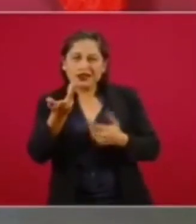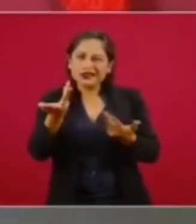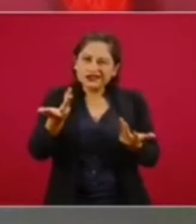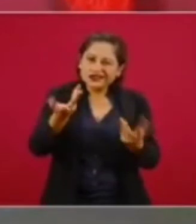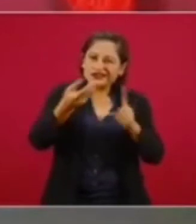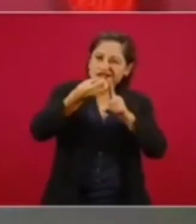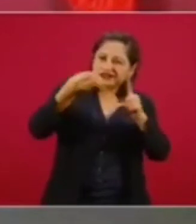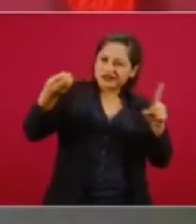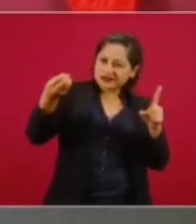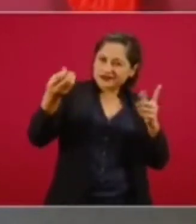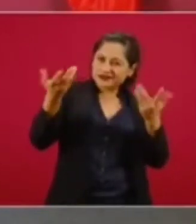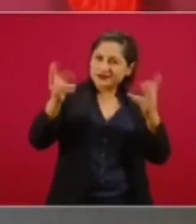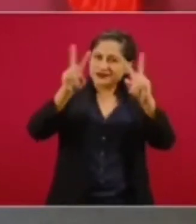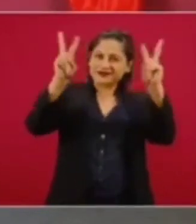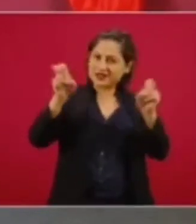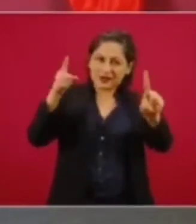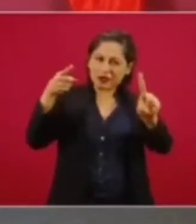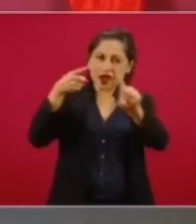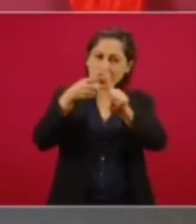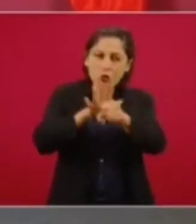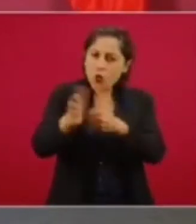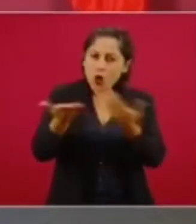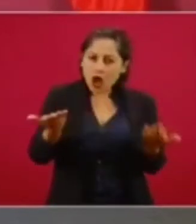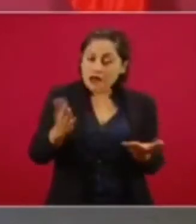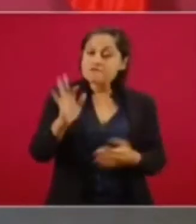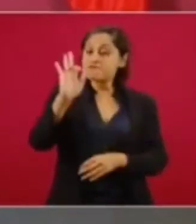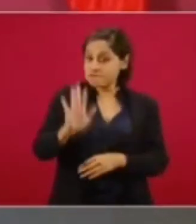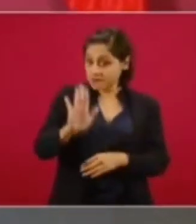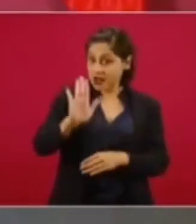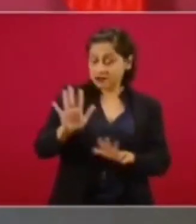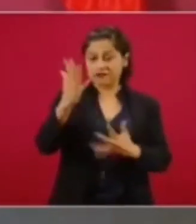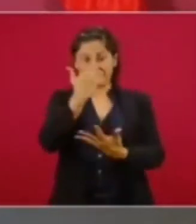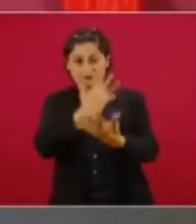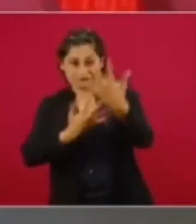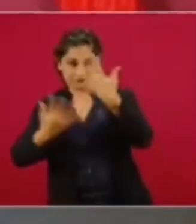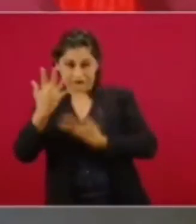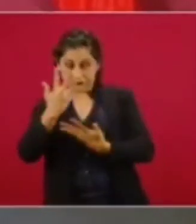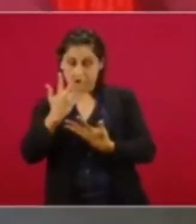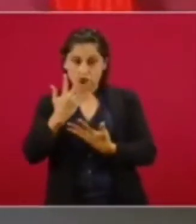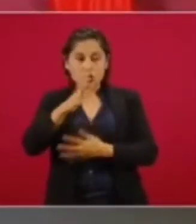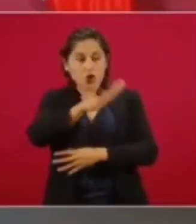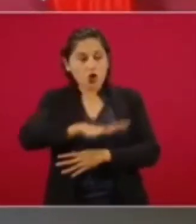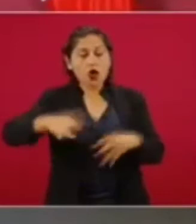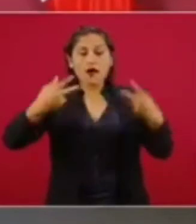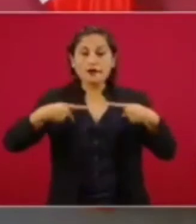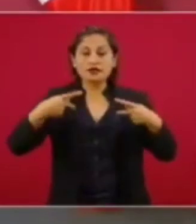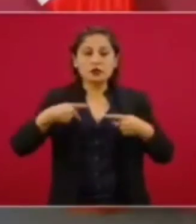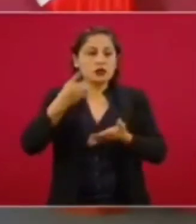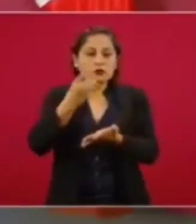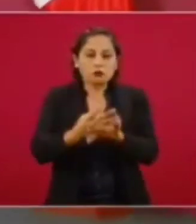¿qué es lo que se va a votar? ¿es sí o no?